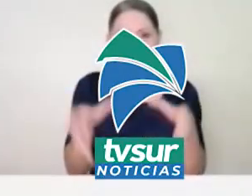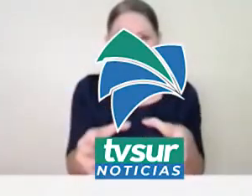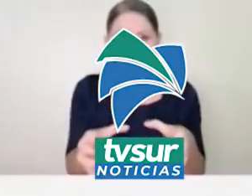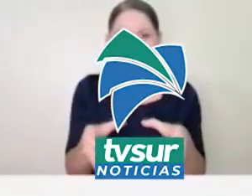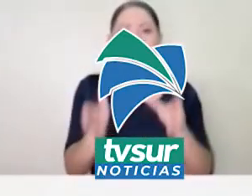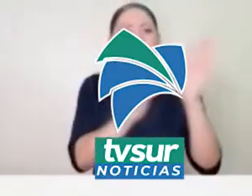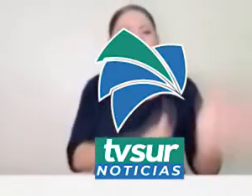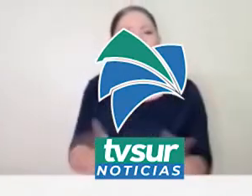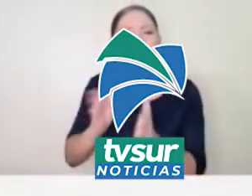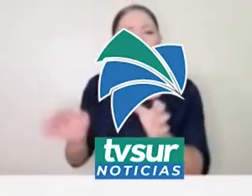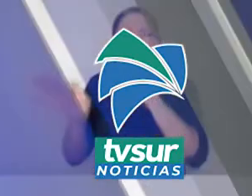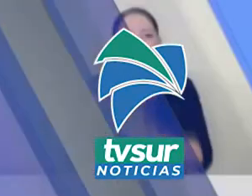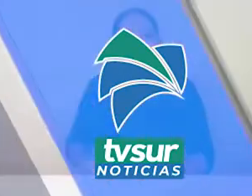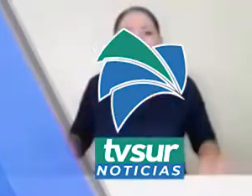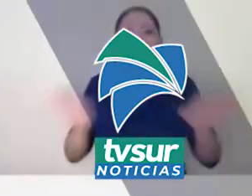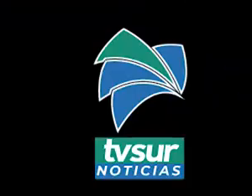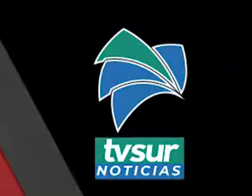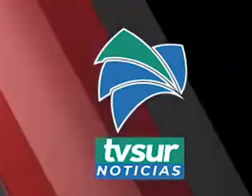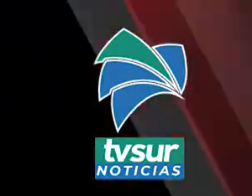una persona fallecida.